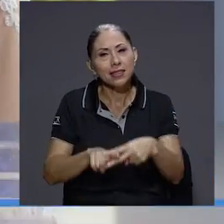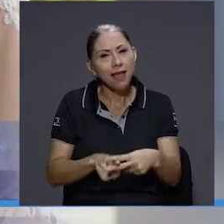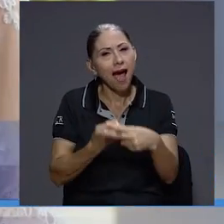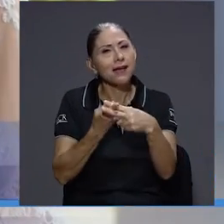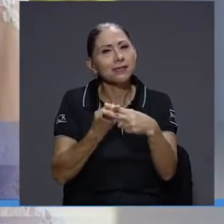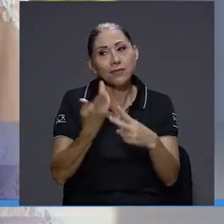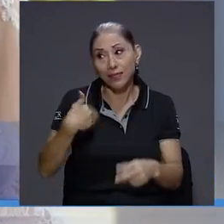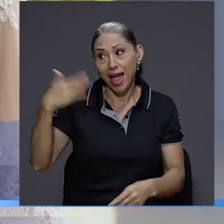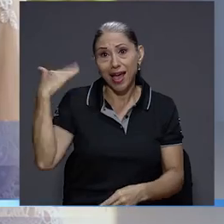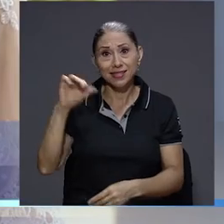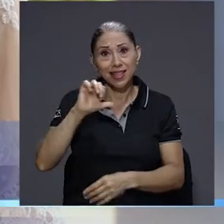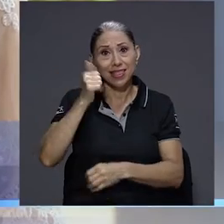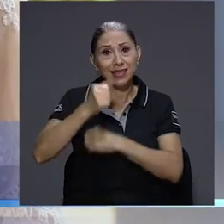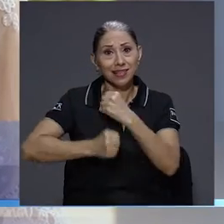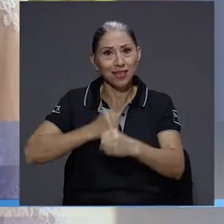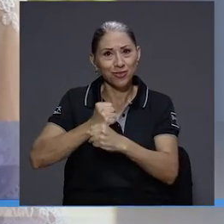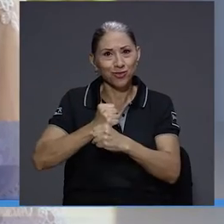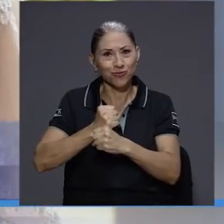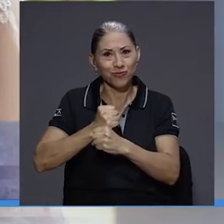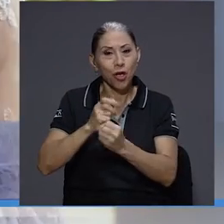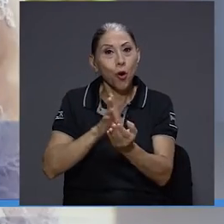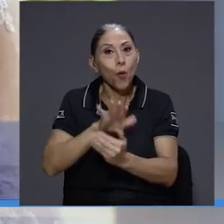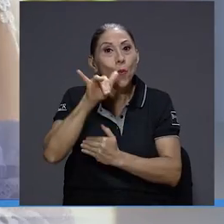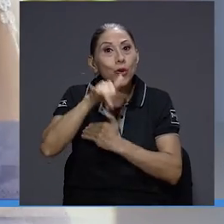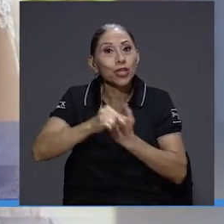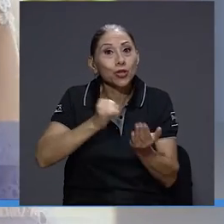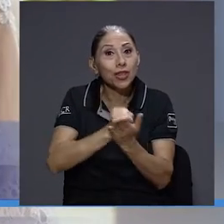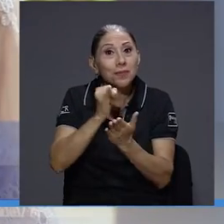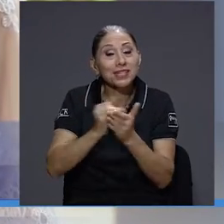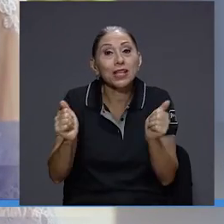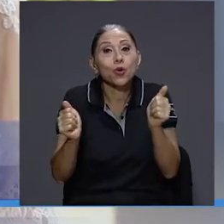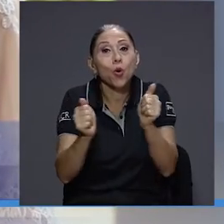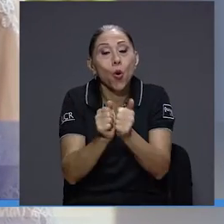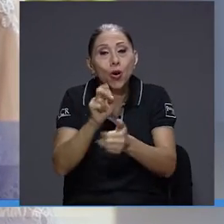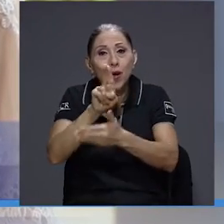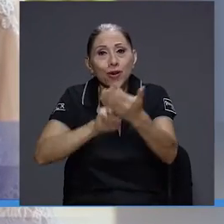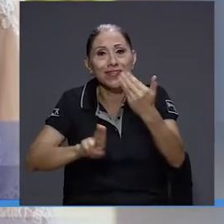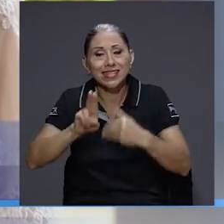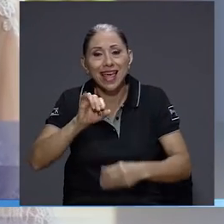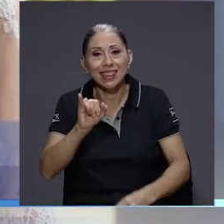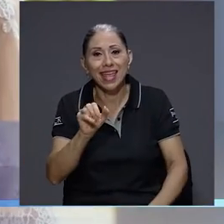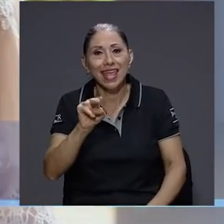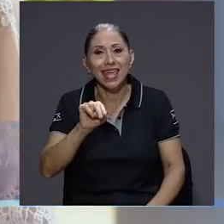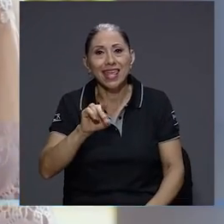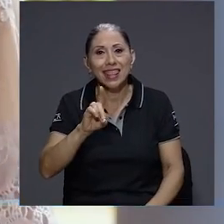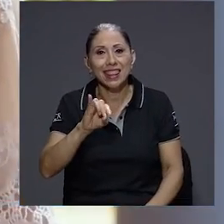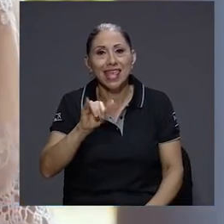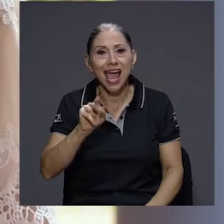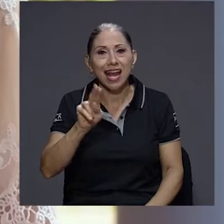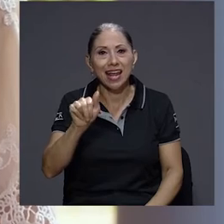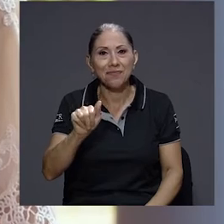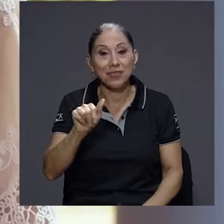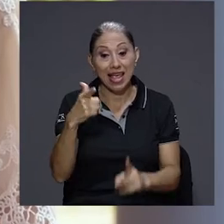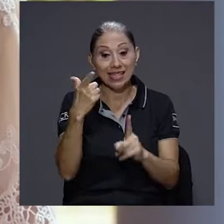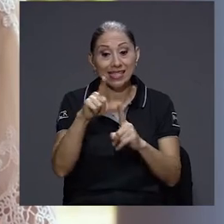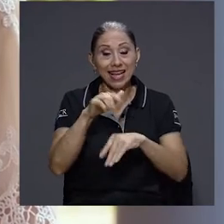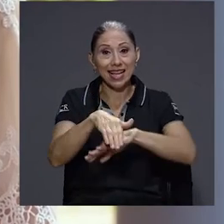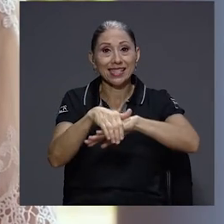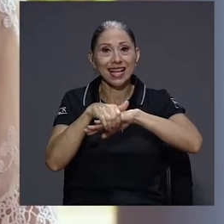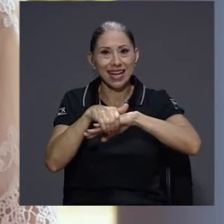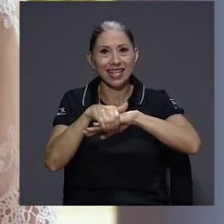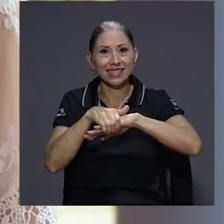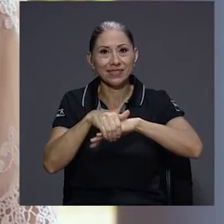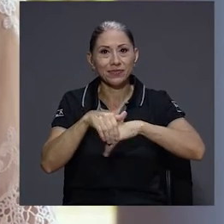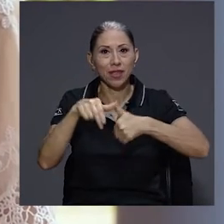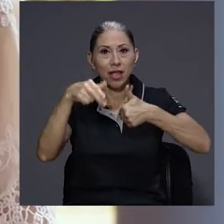Nace desde hace 10 años en un proyecto de investigación que tenemos en conjunto con la Universidad de Indiana y las siglas en